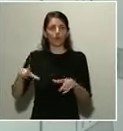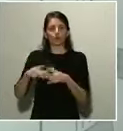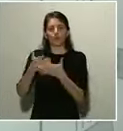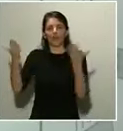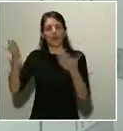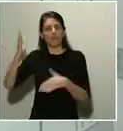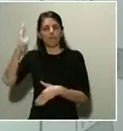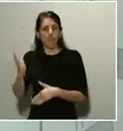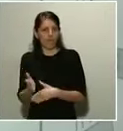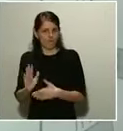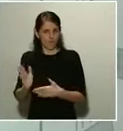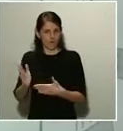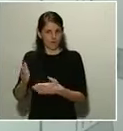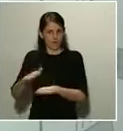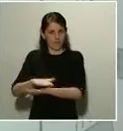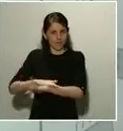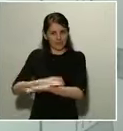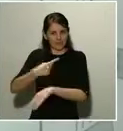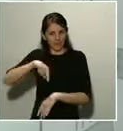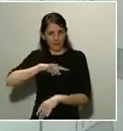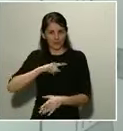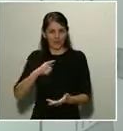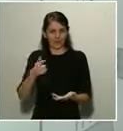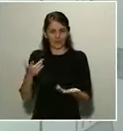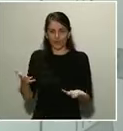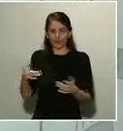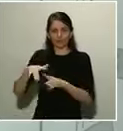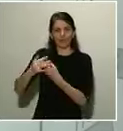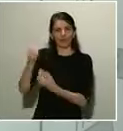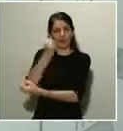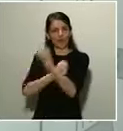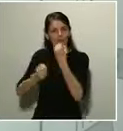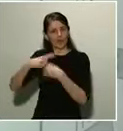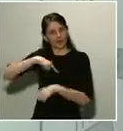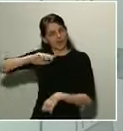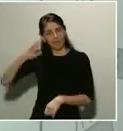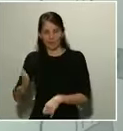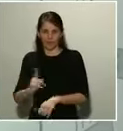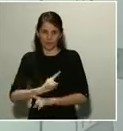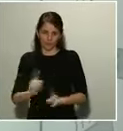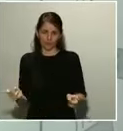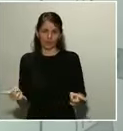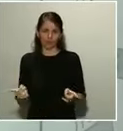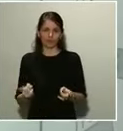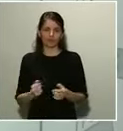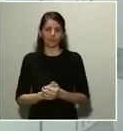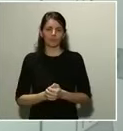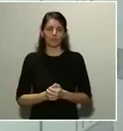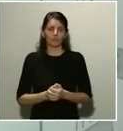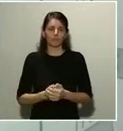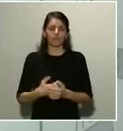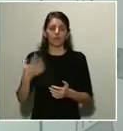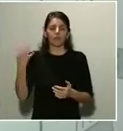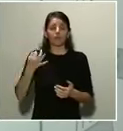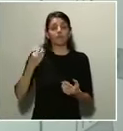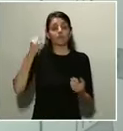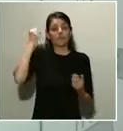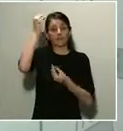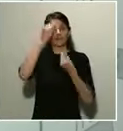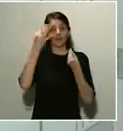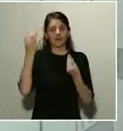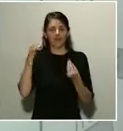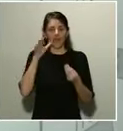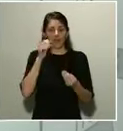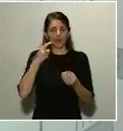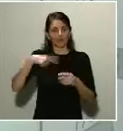de nuestra situación económica. Hay que pensar que en esta situación de guerra frente al virus, hay que